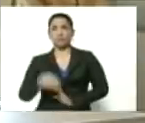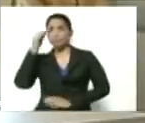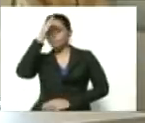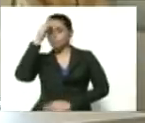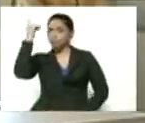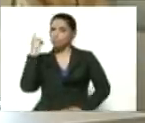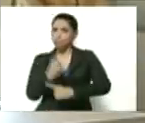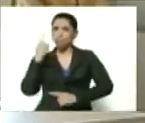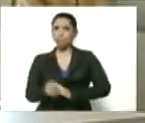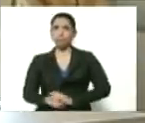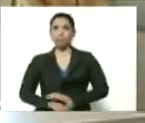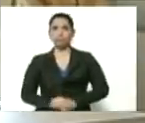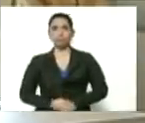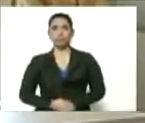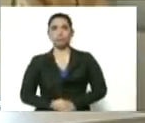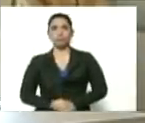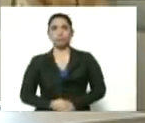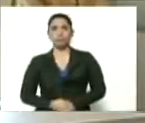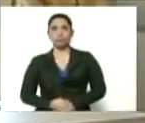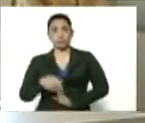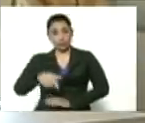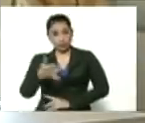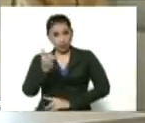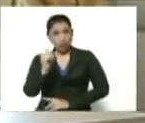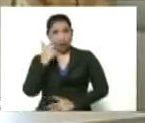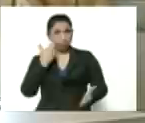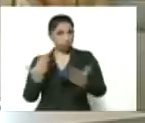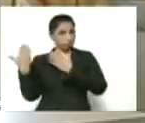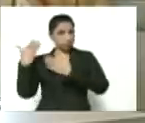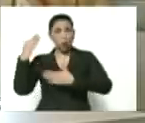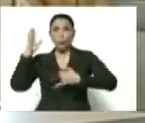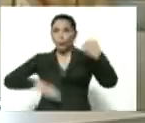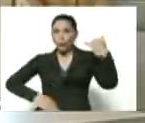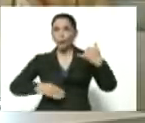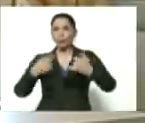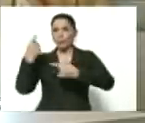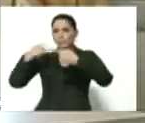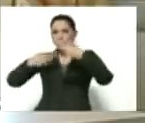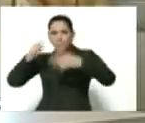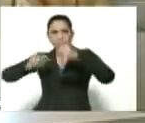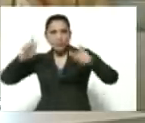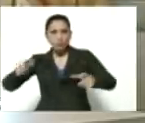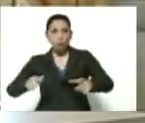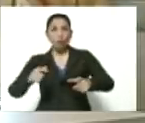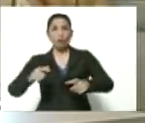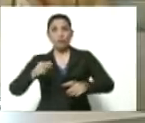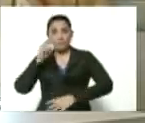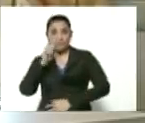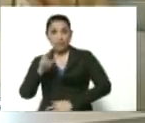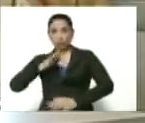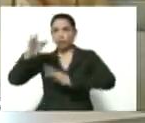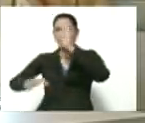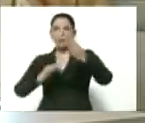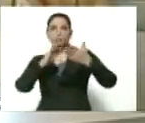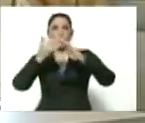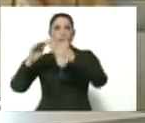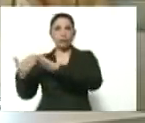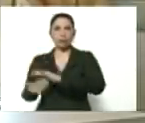Conciencia. Aquí está, miren, los últimos casos que yo he leído. De transmisión comunitaria.